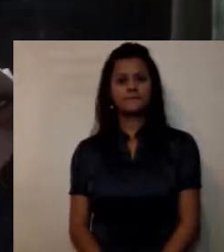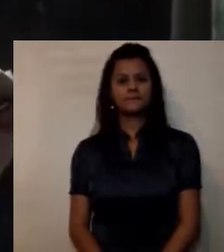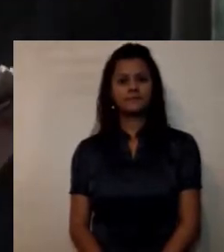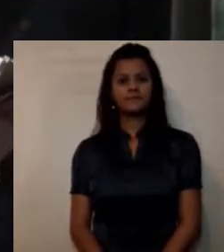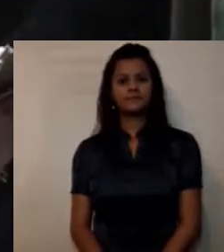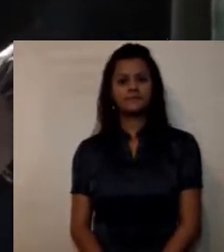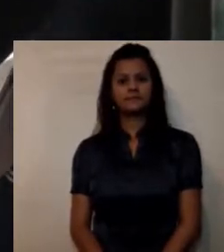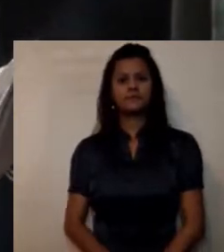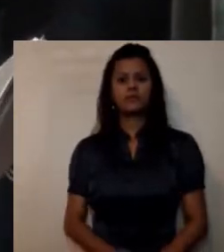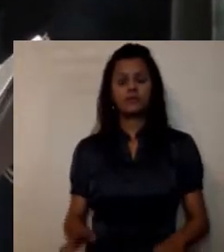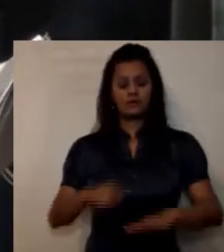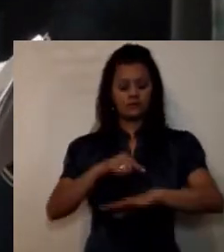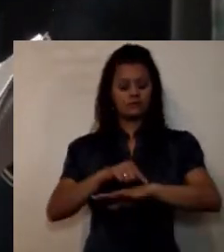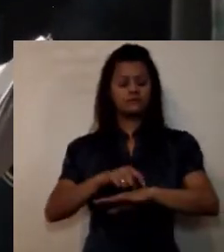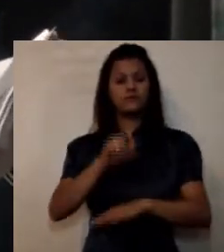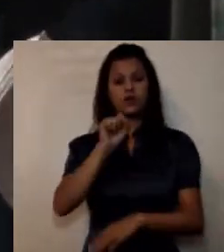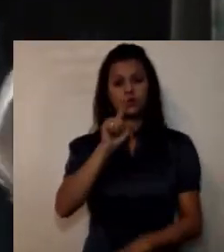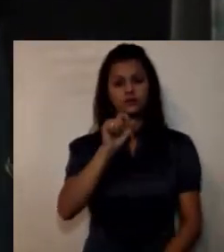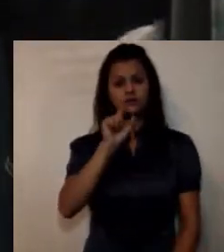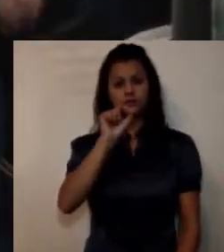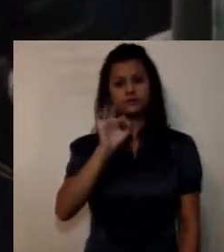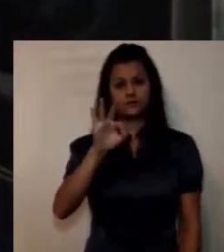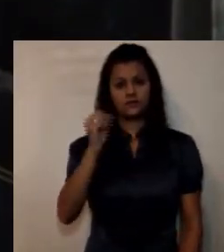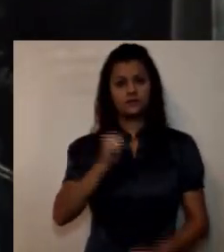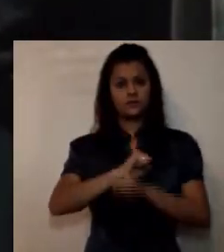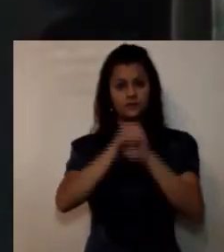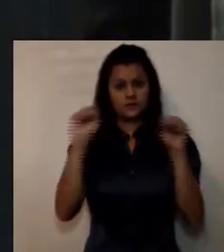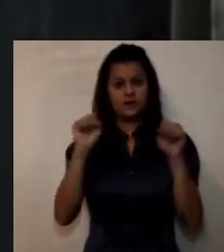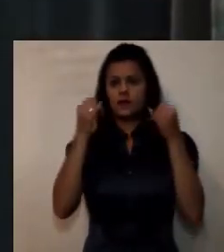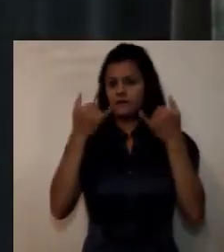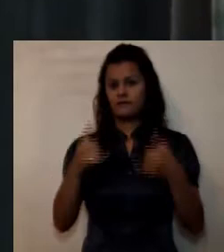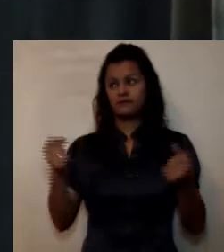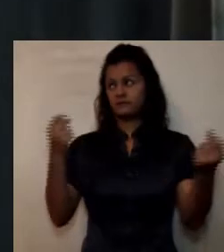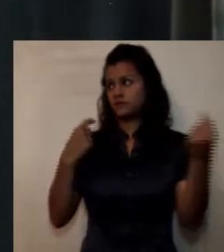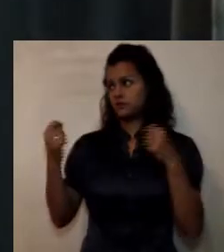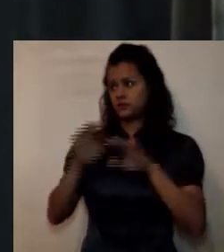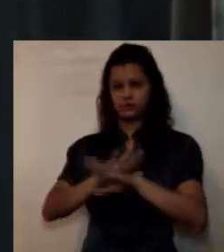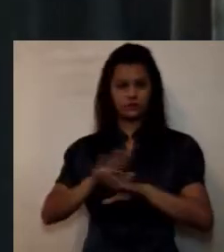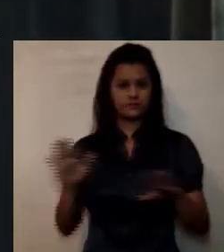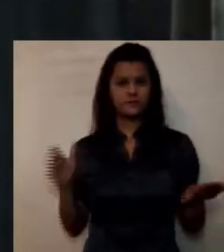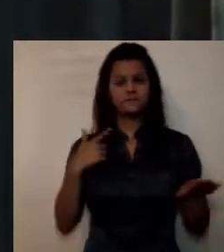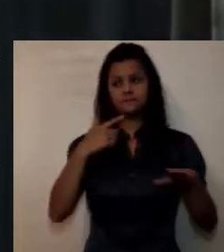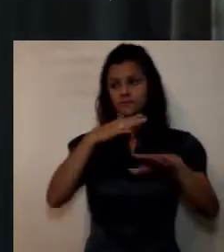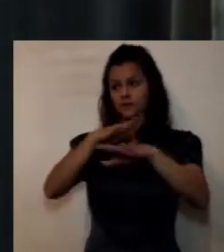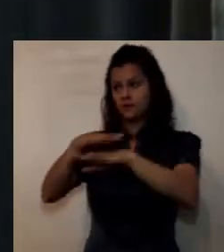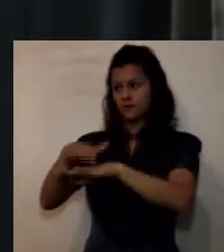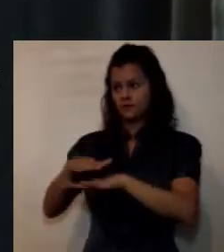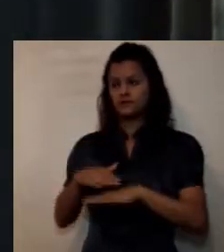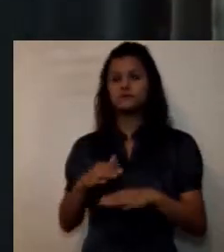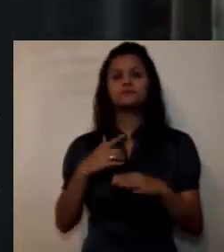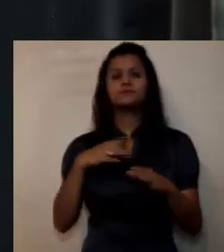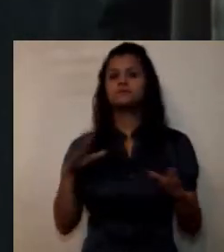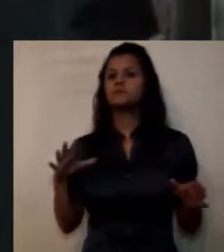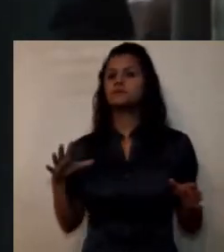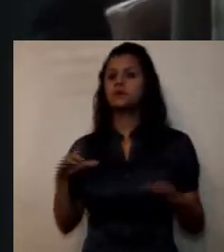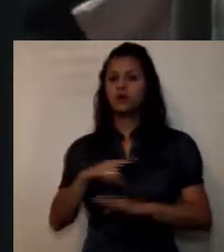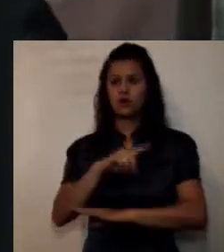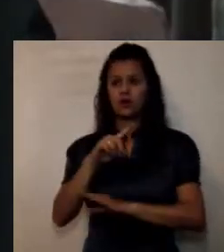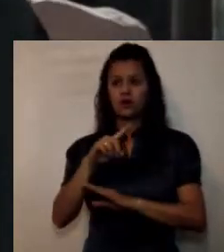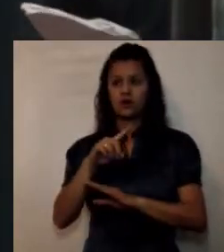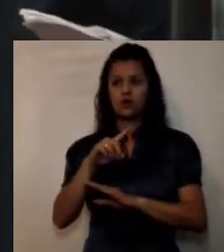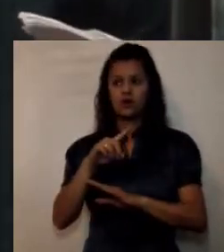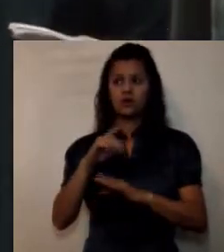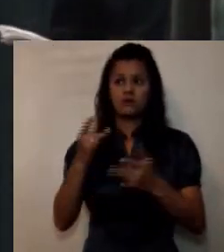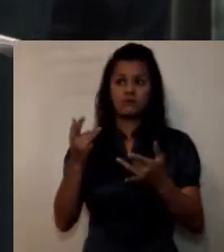siendo las 11 y 30 de la mañana cerraremos el espacio de preguntas informando que se recibieron el total de las que lleguen